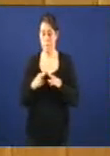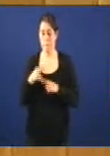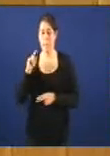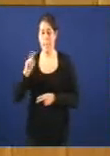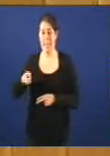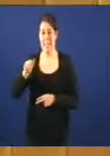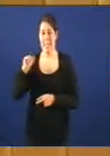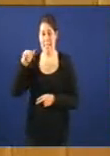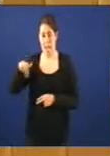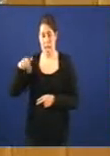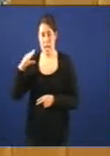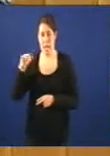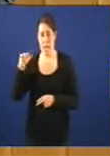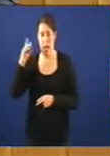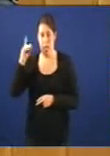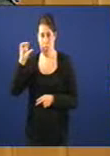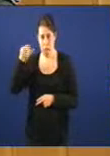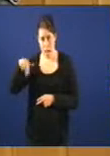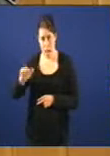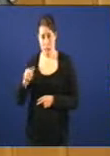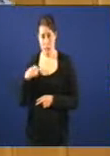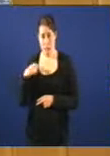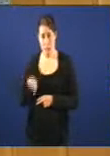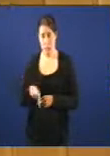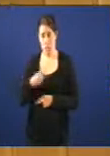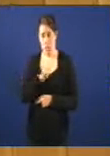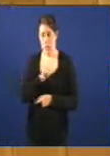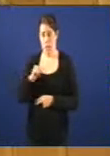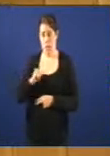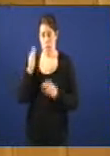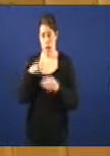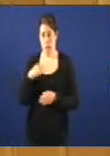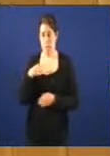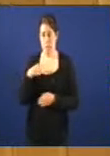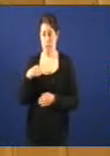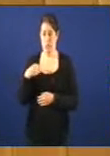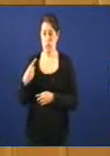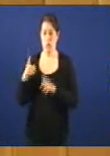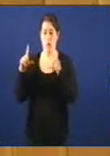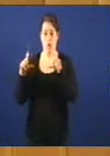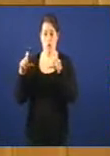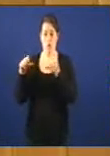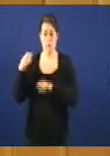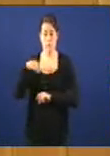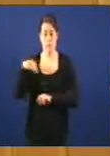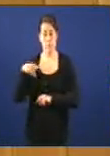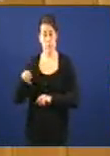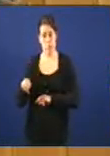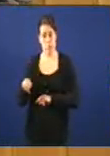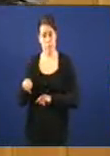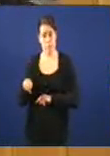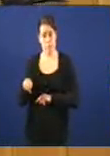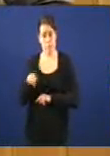Caneda, lle chega unha sanción por non identificarse. Fíjense vostedes de que forma tan evidente non se estaba